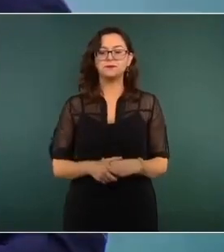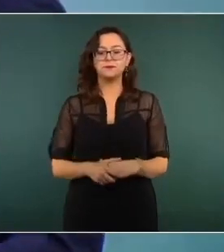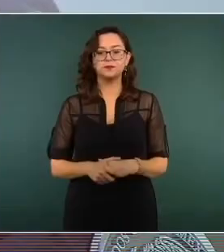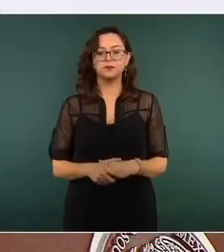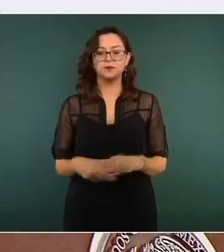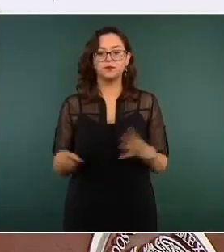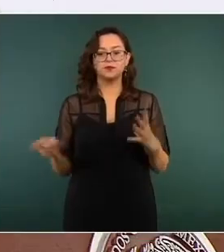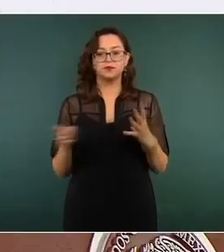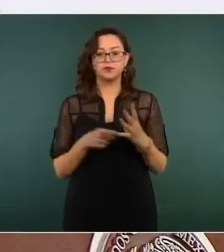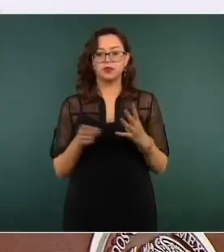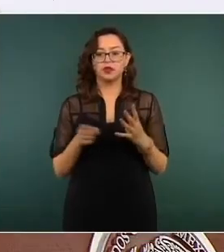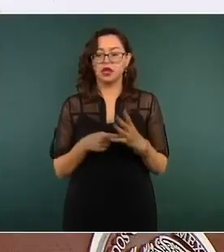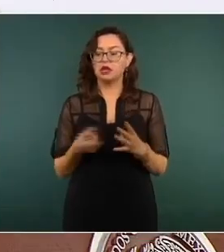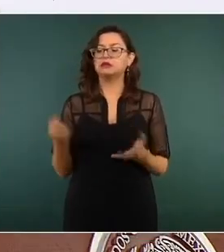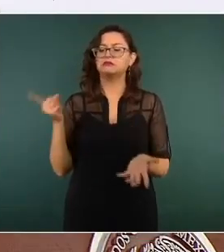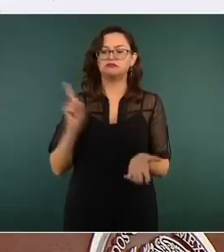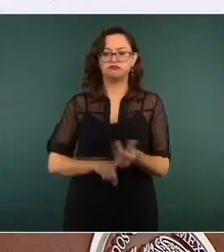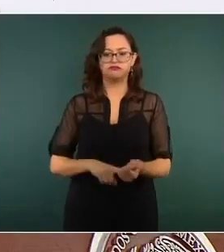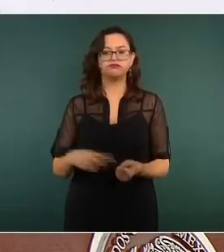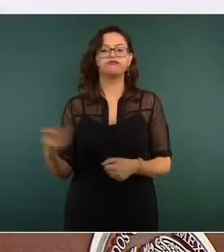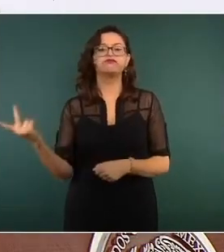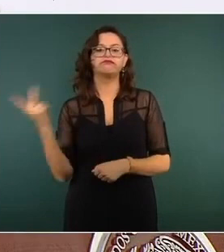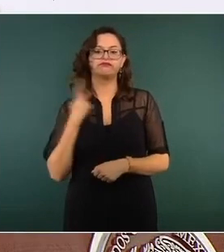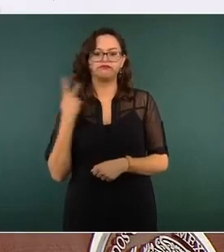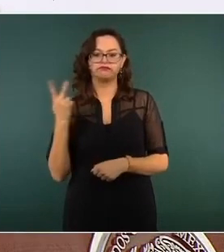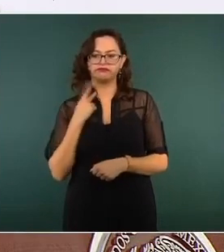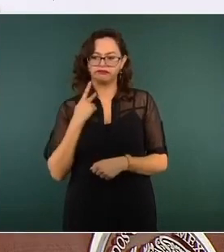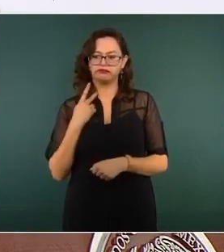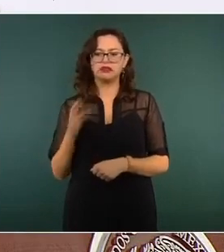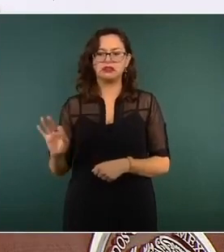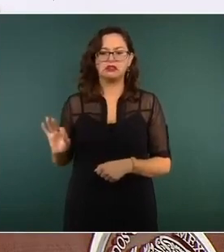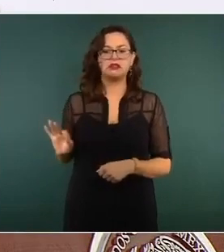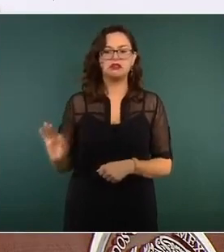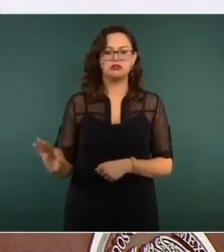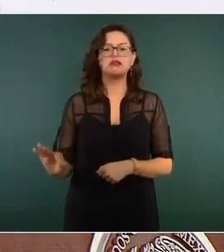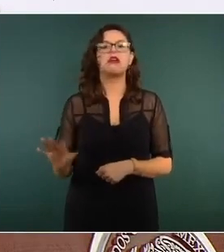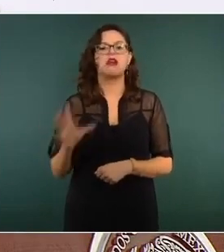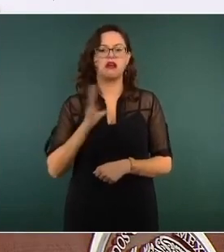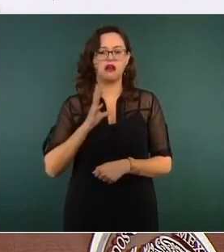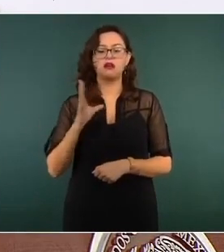política, no es cuestión legal.